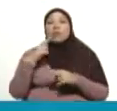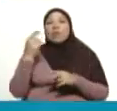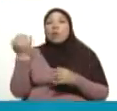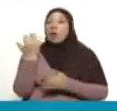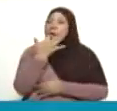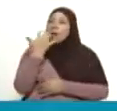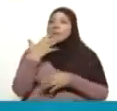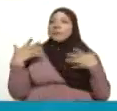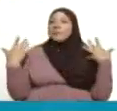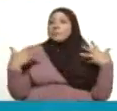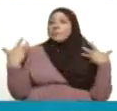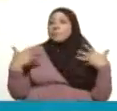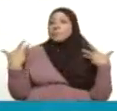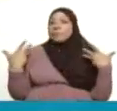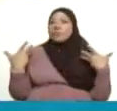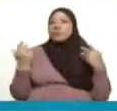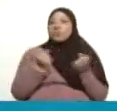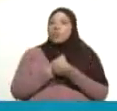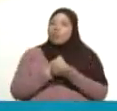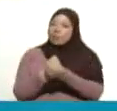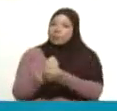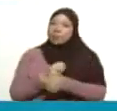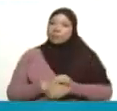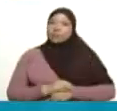con tu alegría y con tu amor.